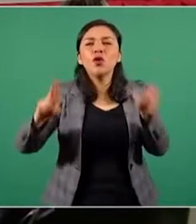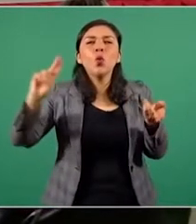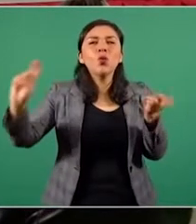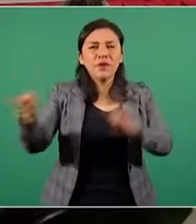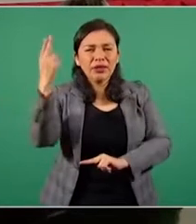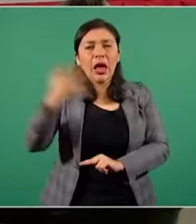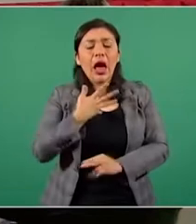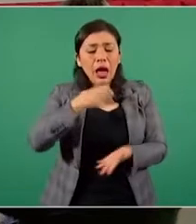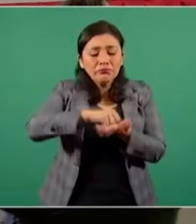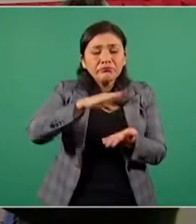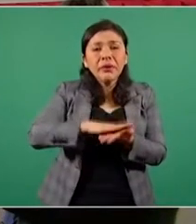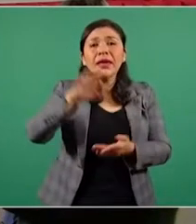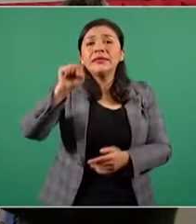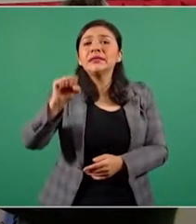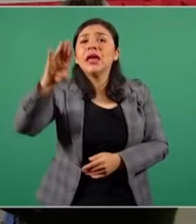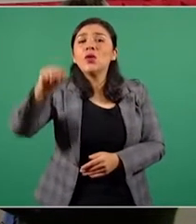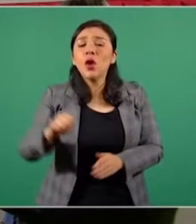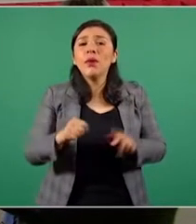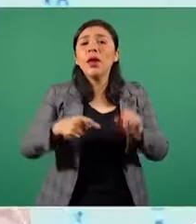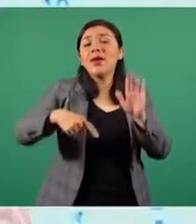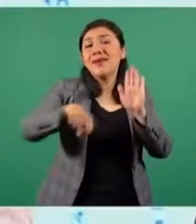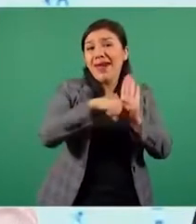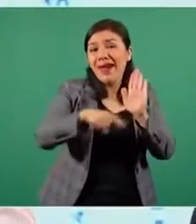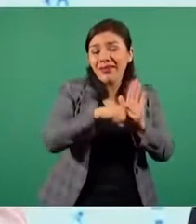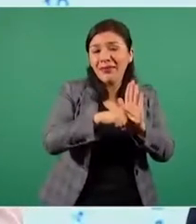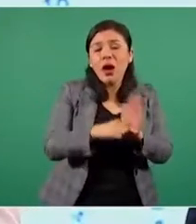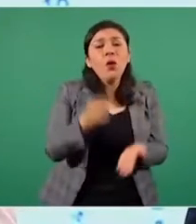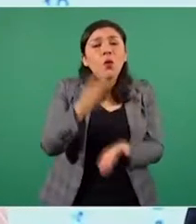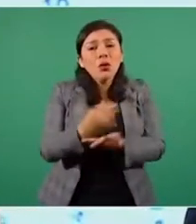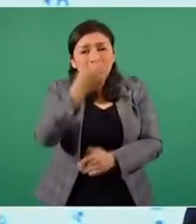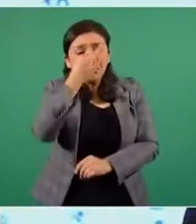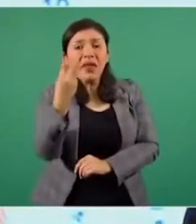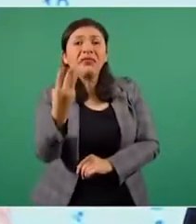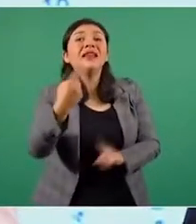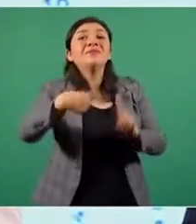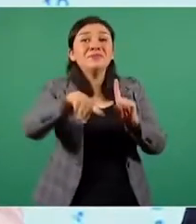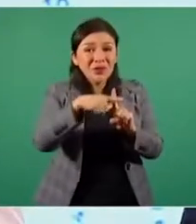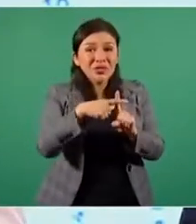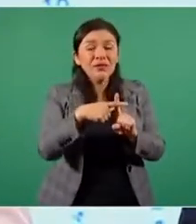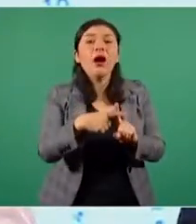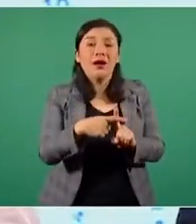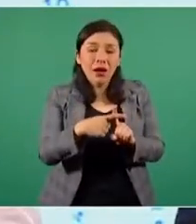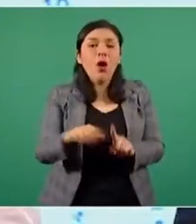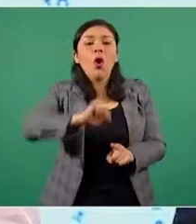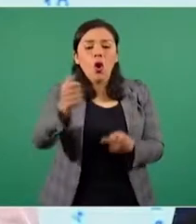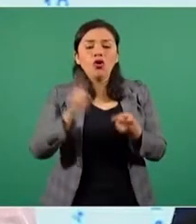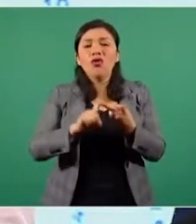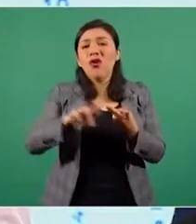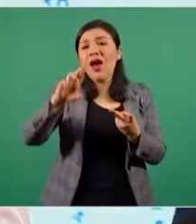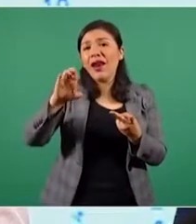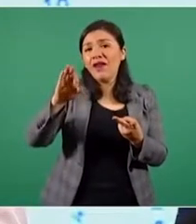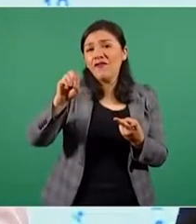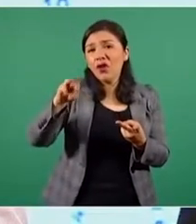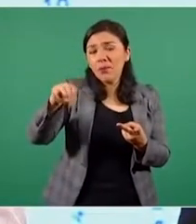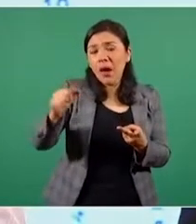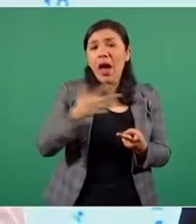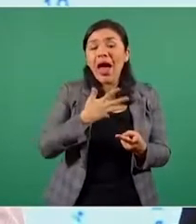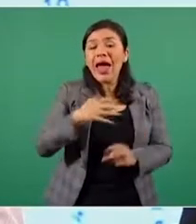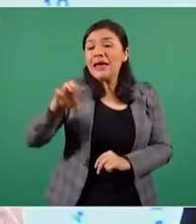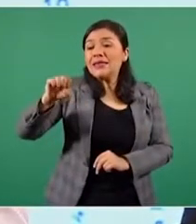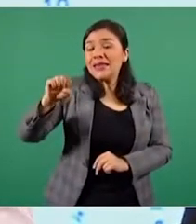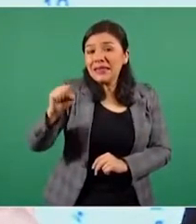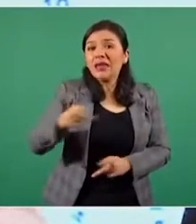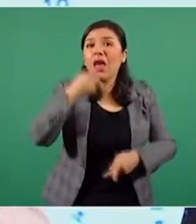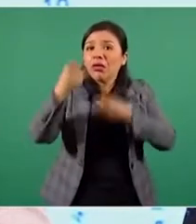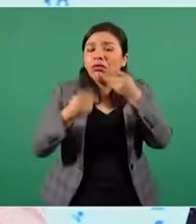69 menciones negativas y sólo tres menciones positivas, mientras que Reforma produjo 60